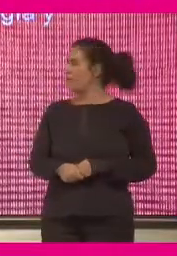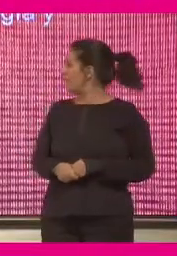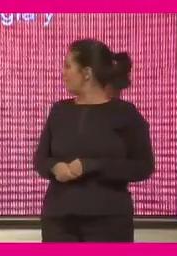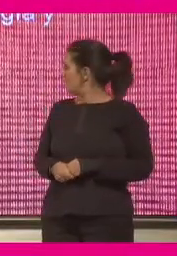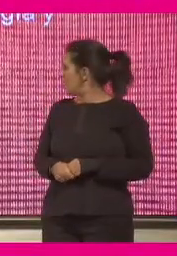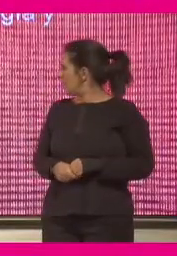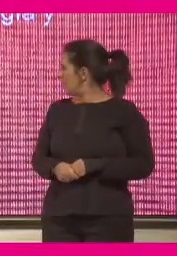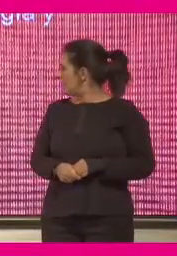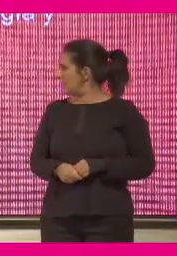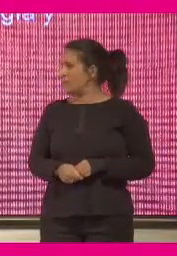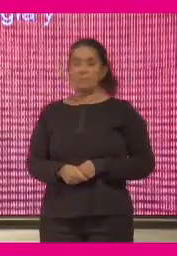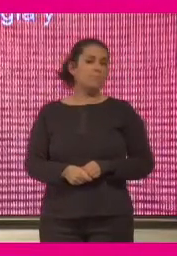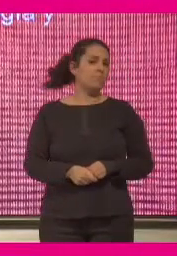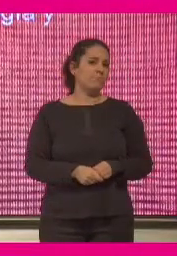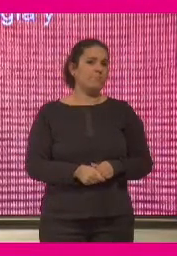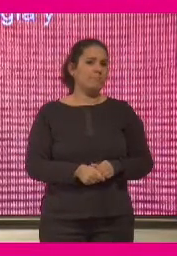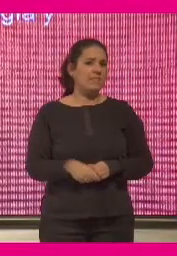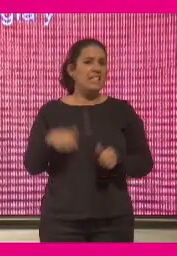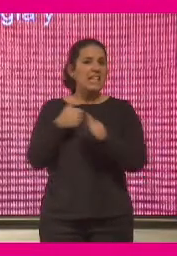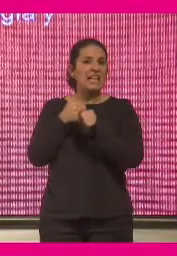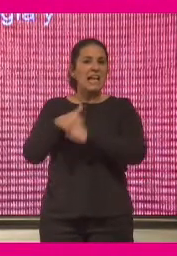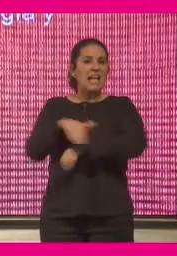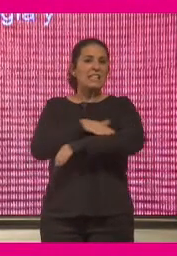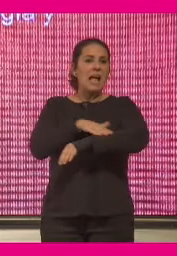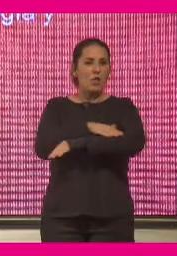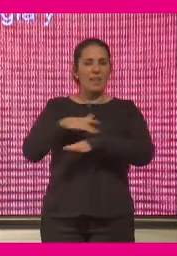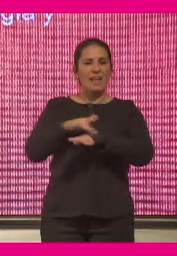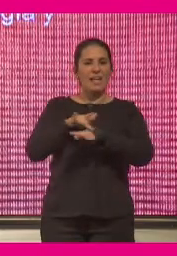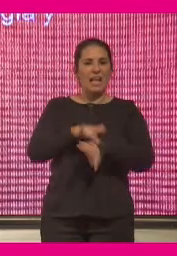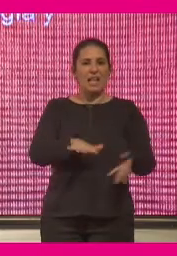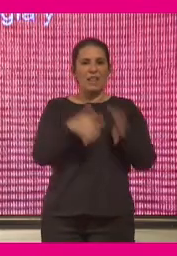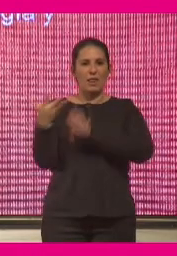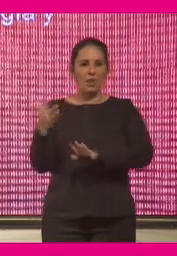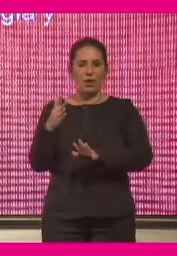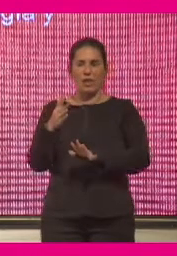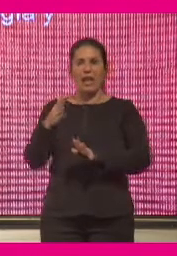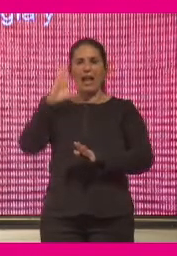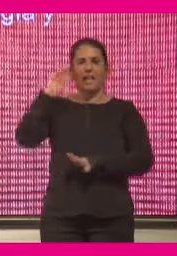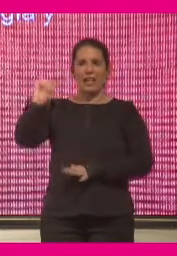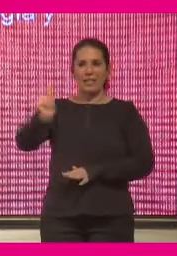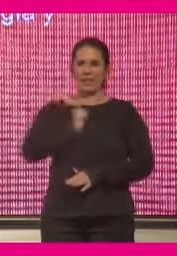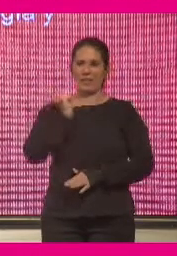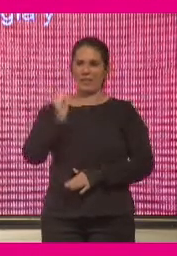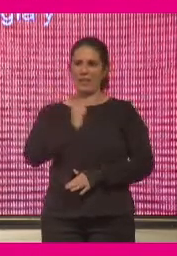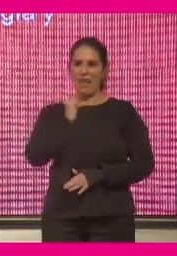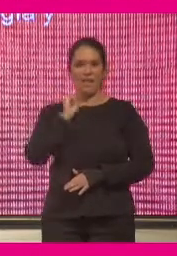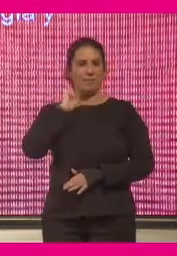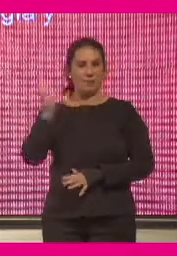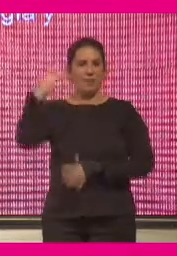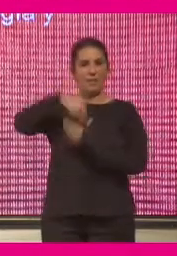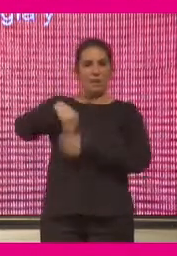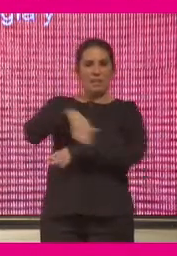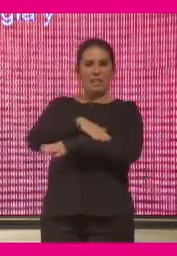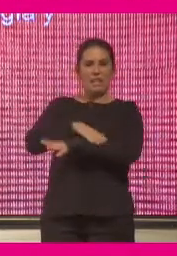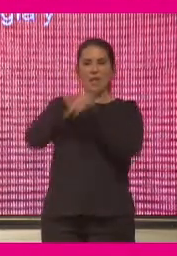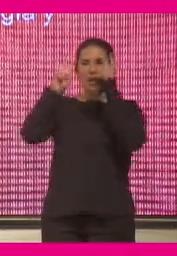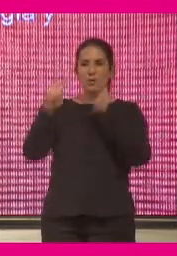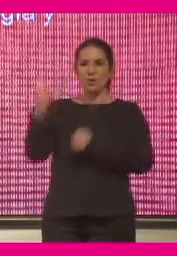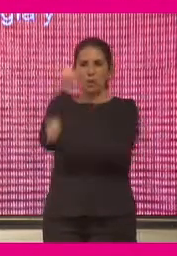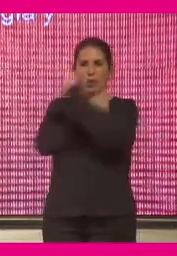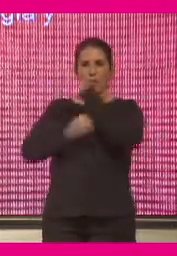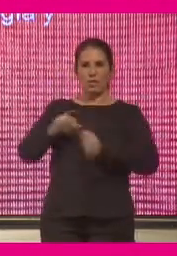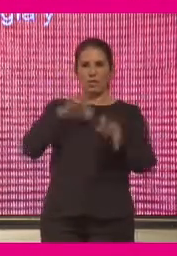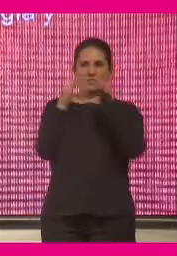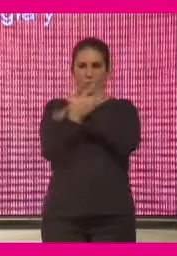Artigas. Muy buenos días. Buenos días. Secretaria de Estado de Digitalización e Inteligencia Artificial, dependiente del Ministerio de Asuntos Económicos y